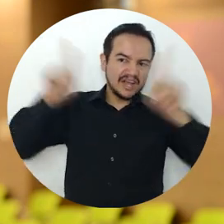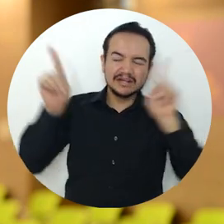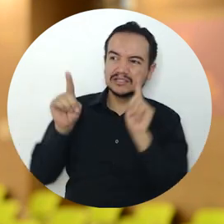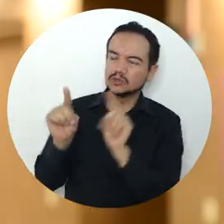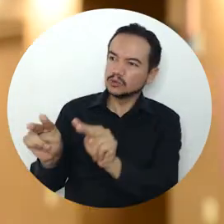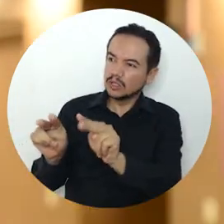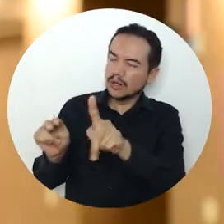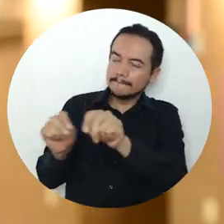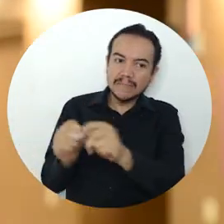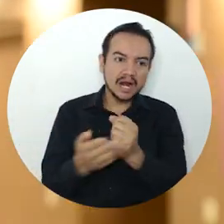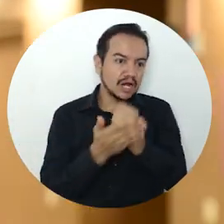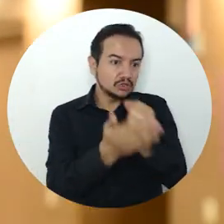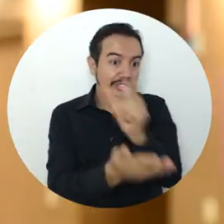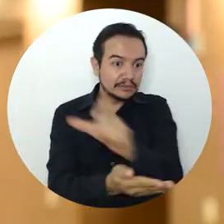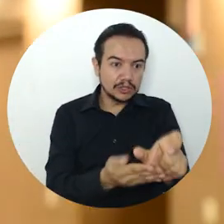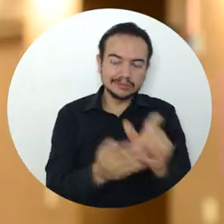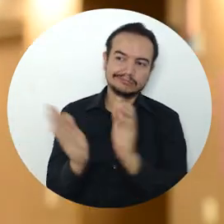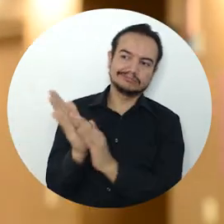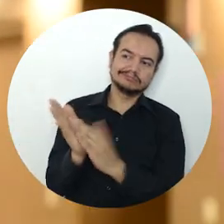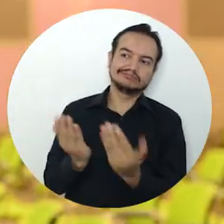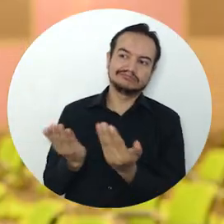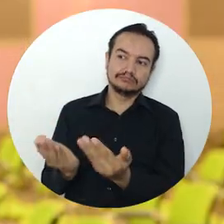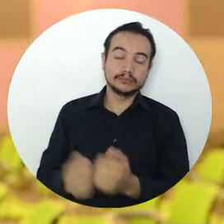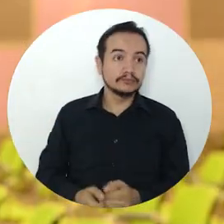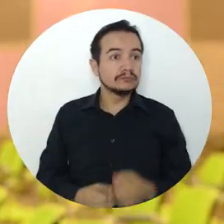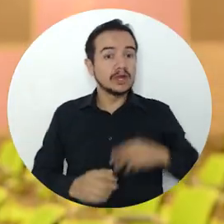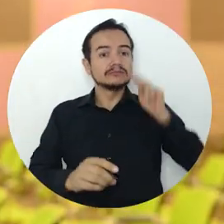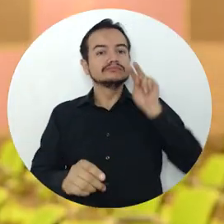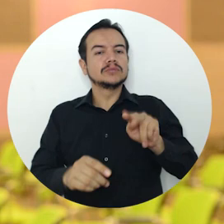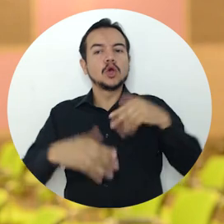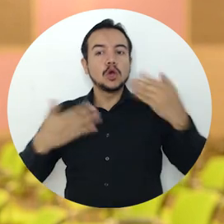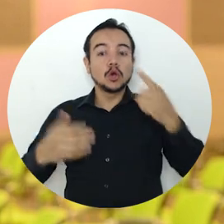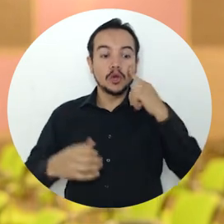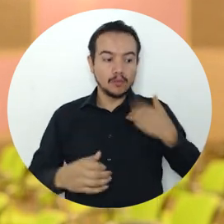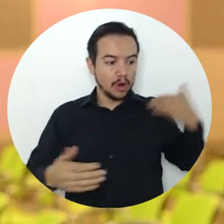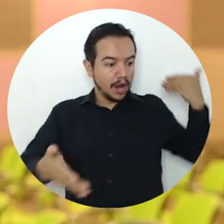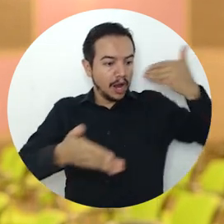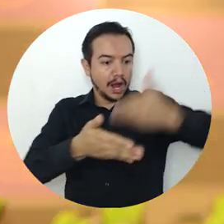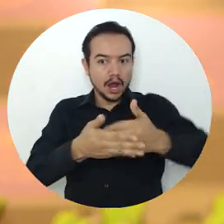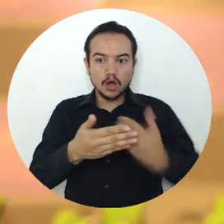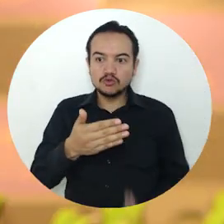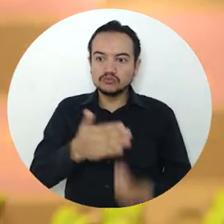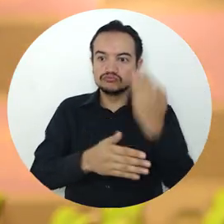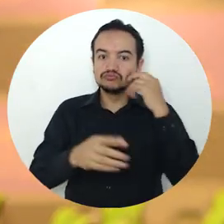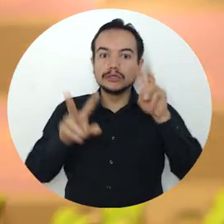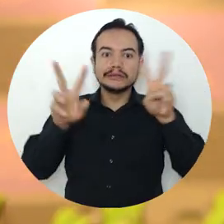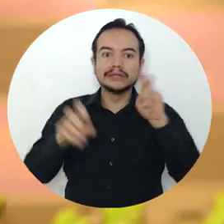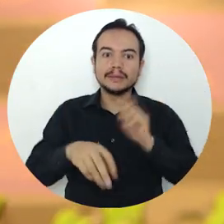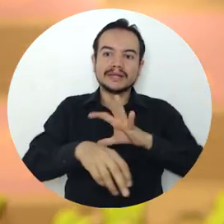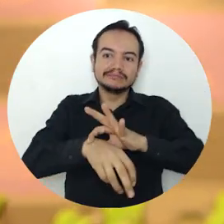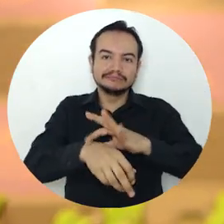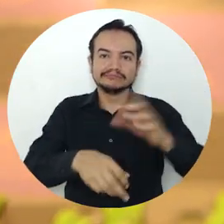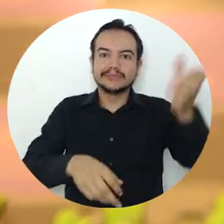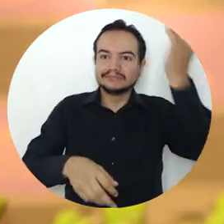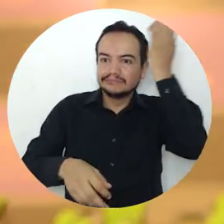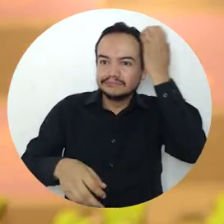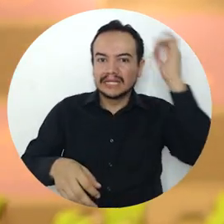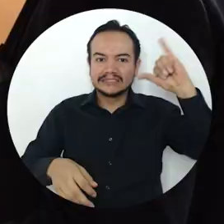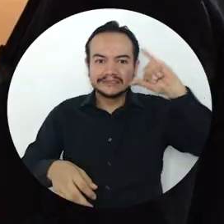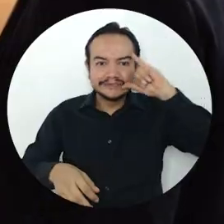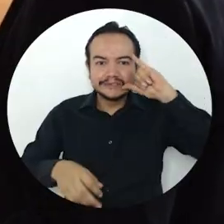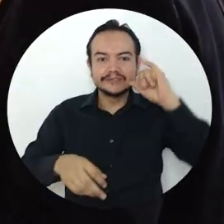diferenciados para una asistencia en la comunidad. A una visión general de cómo está la medicina actualmente, no solo la medicina sino la